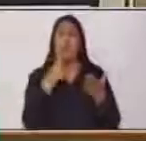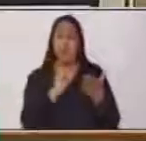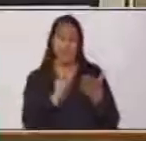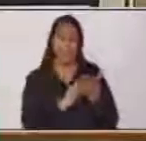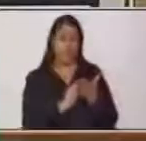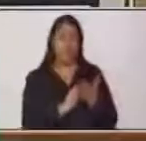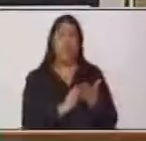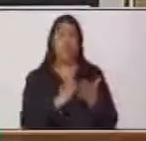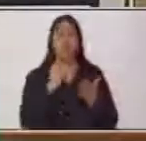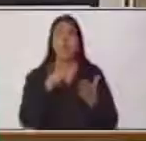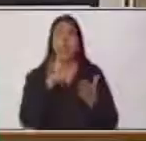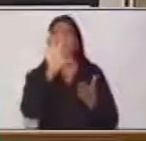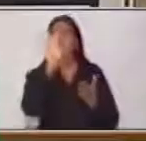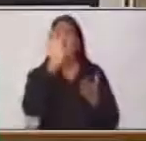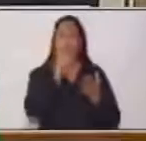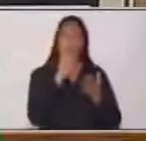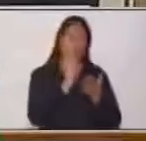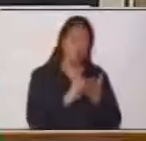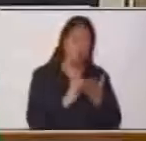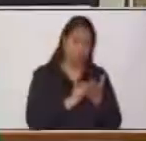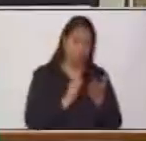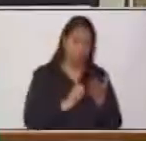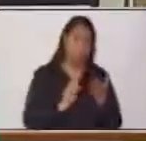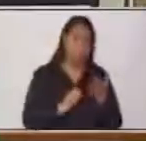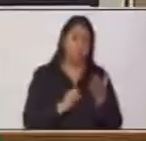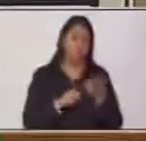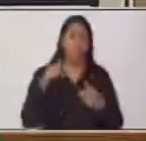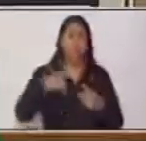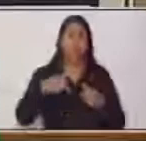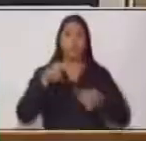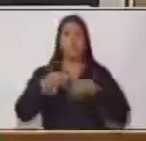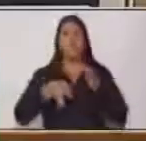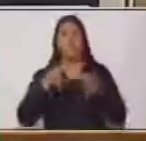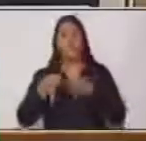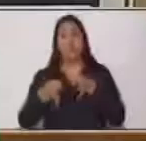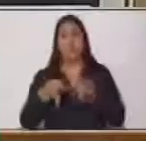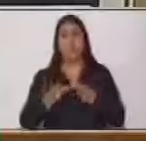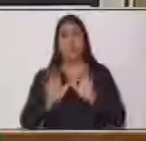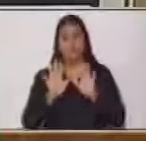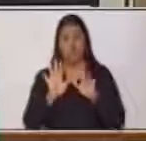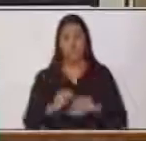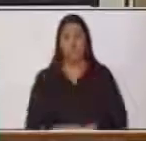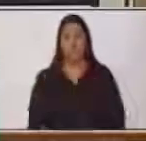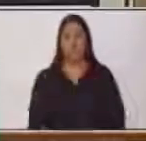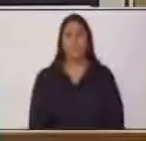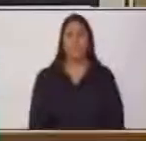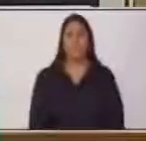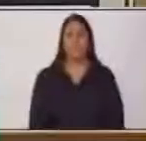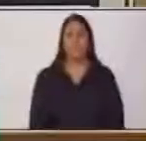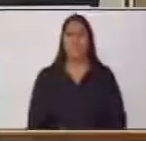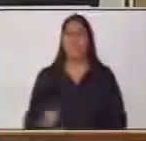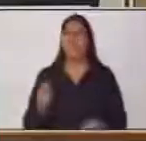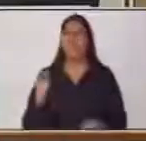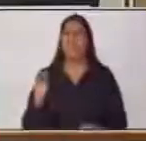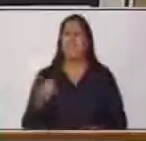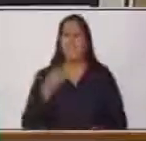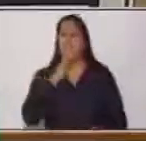realizar las anotaciones correspondientes a lo que estábamos explicando. Entonces, ¿qué es el texto?